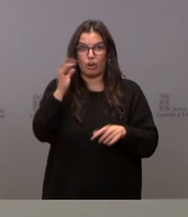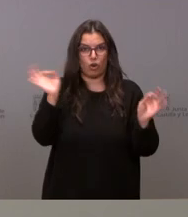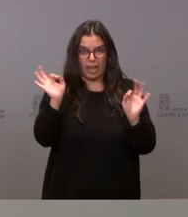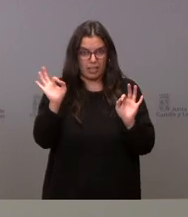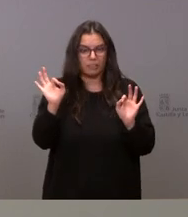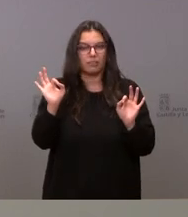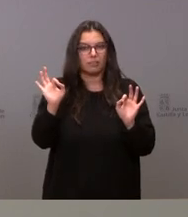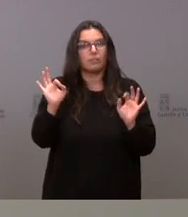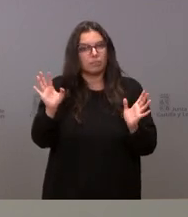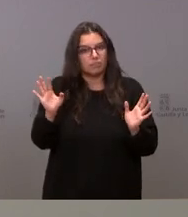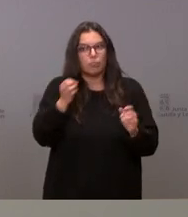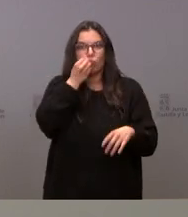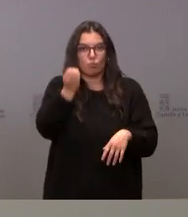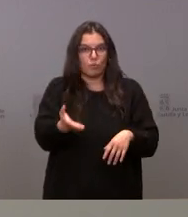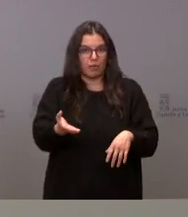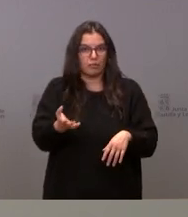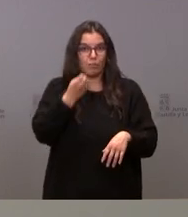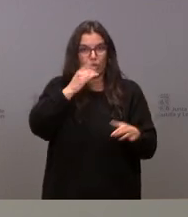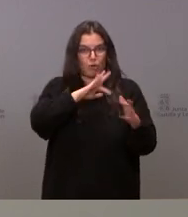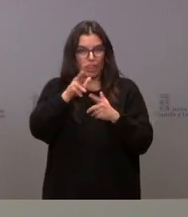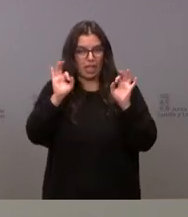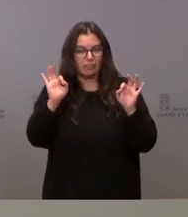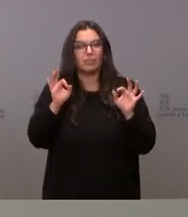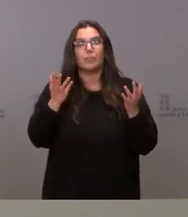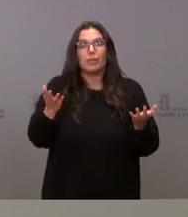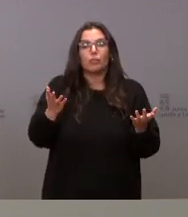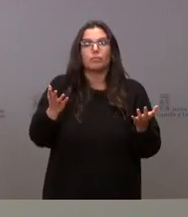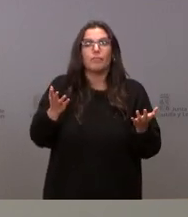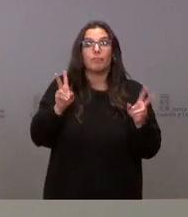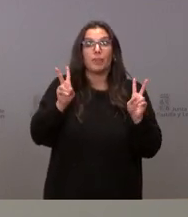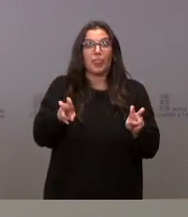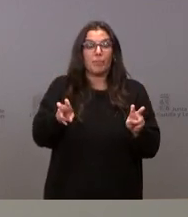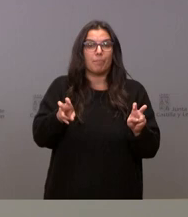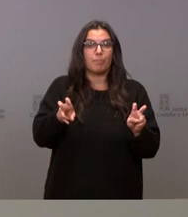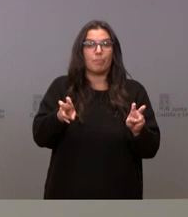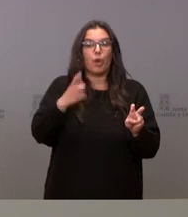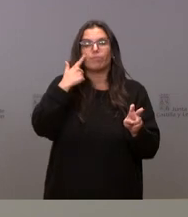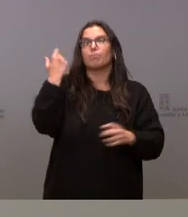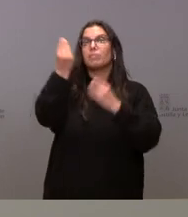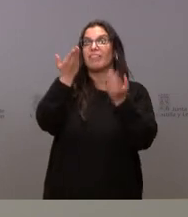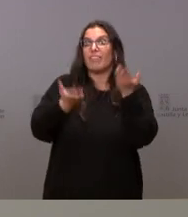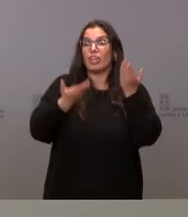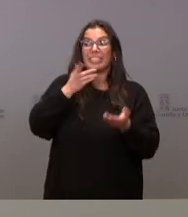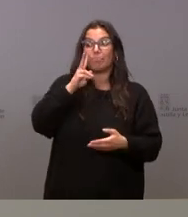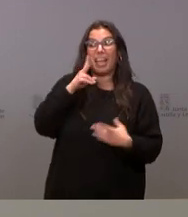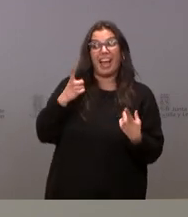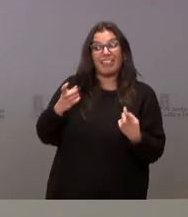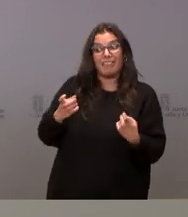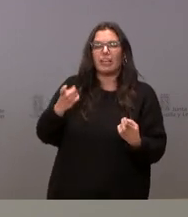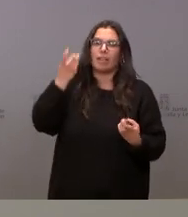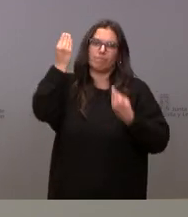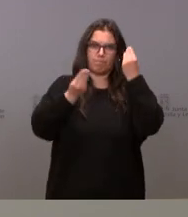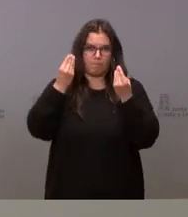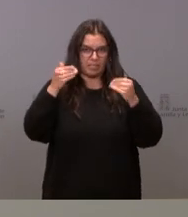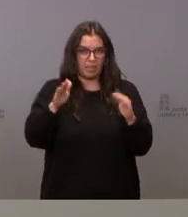nuestras UCIs cosa que es muy buena muy buena noticia pero en principio se valorará en el momento que se necesite de